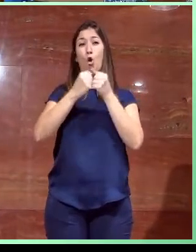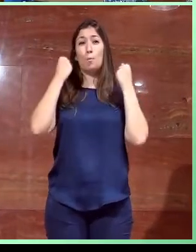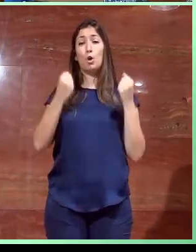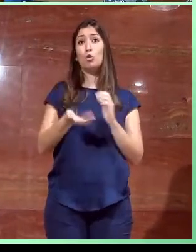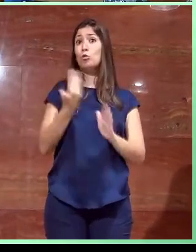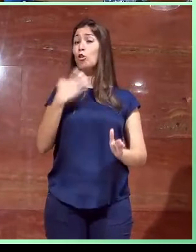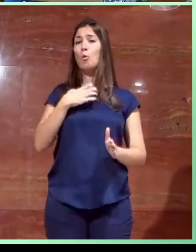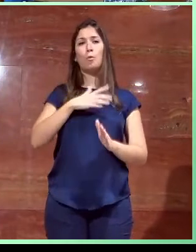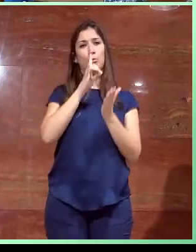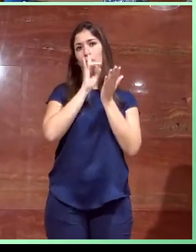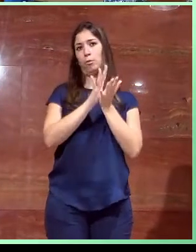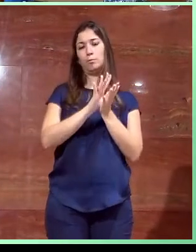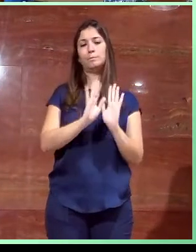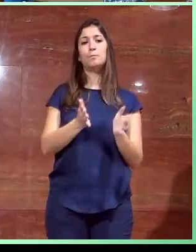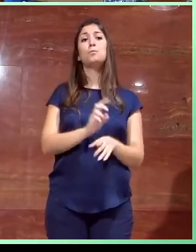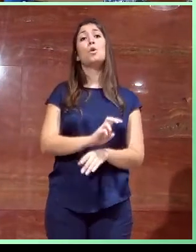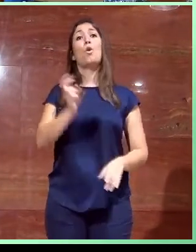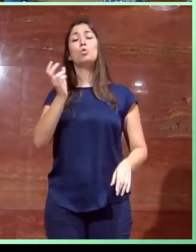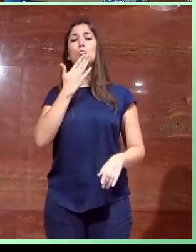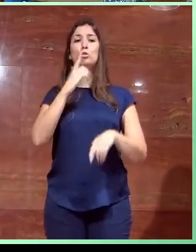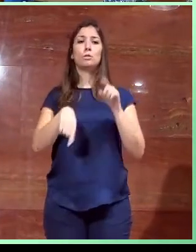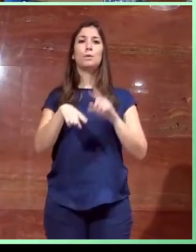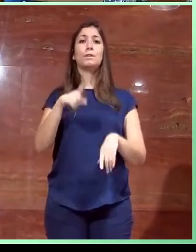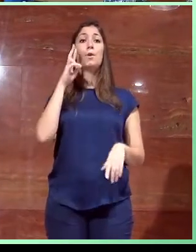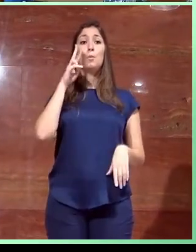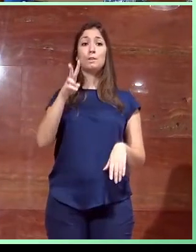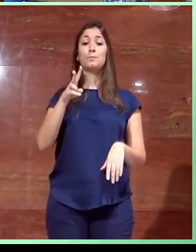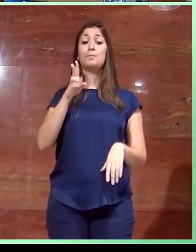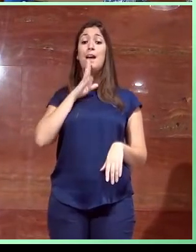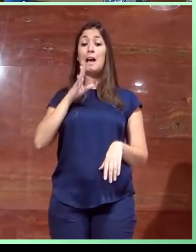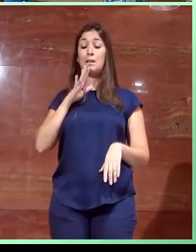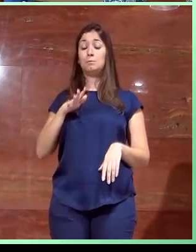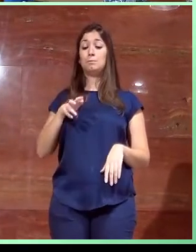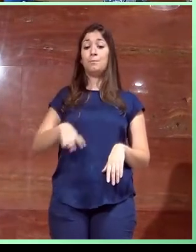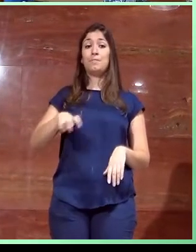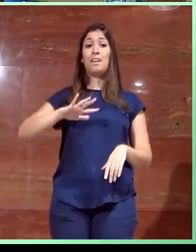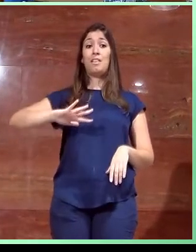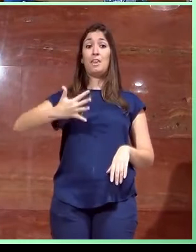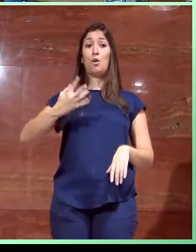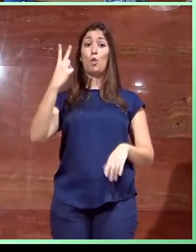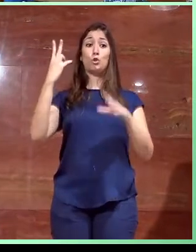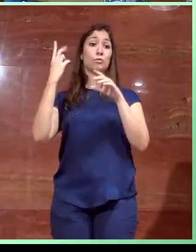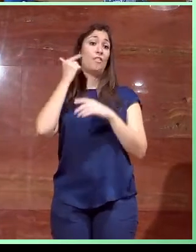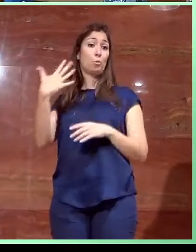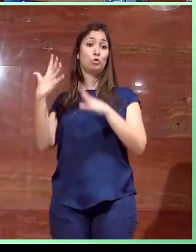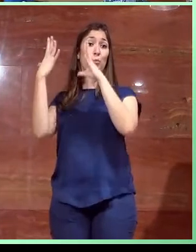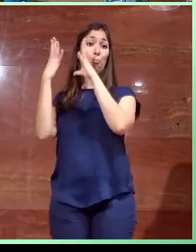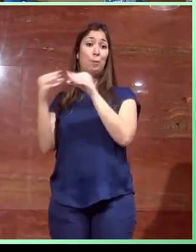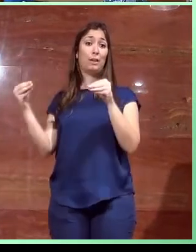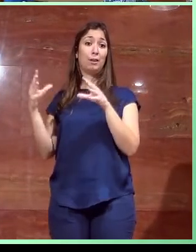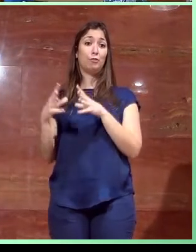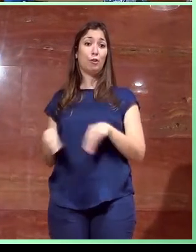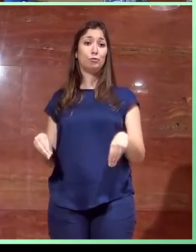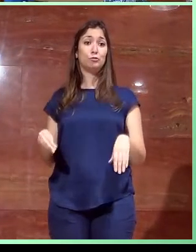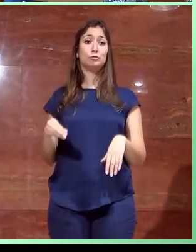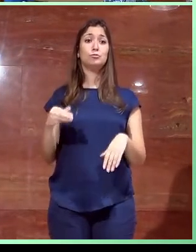Otra opción era colocar la rampa entre la escalera existente y los dos pinos famosos, pero, digamos,